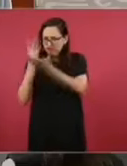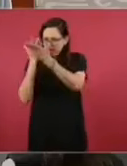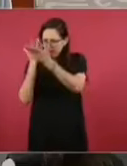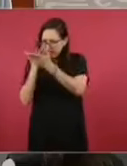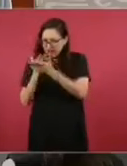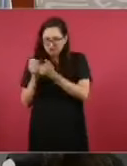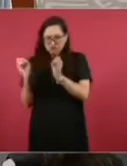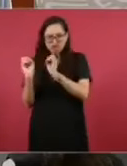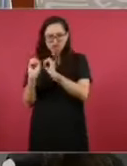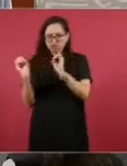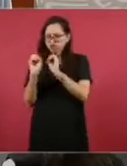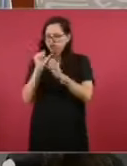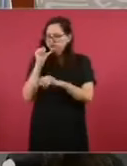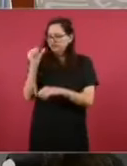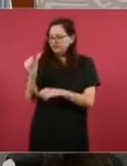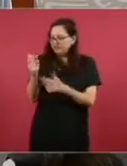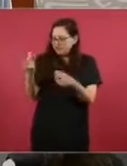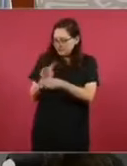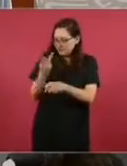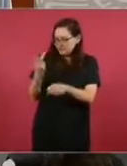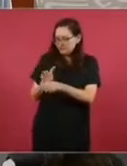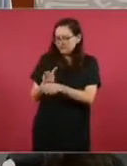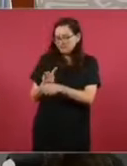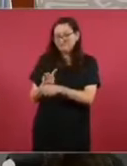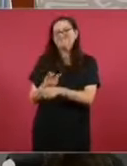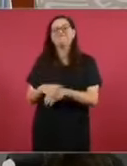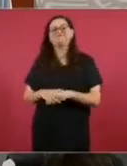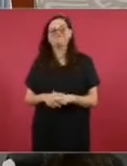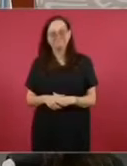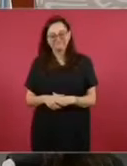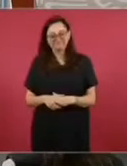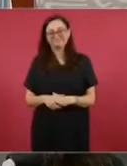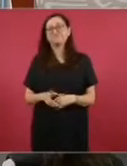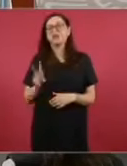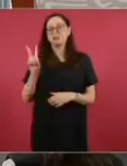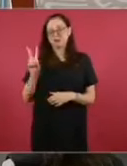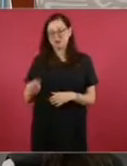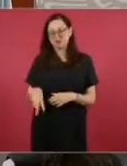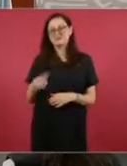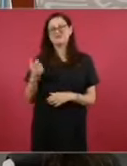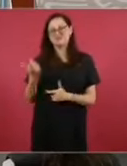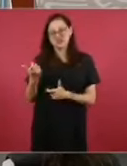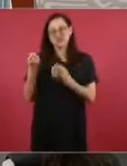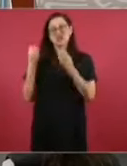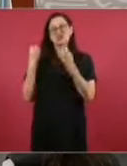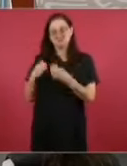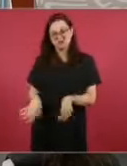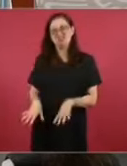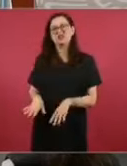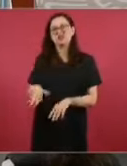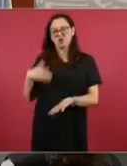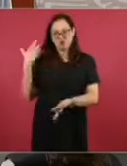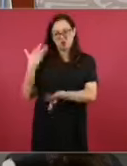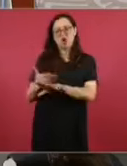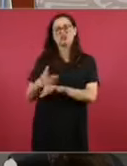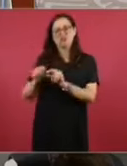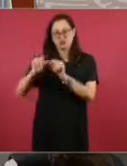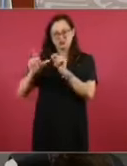proceso de fiscalización, por lo que este constituye el monto del daño patrimonial,